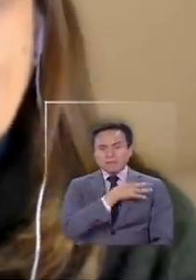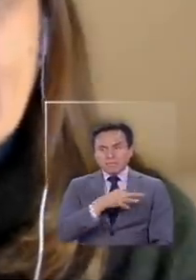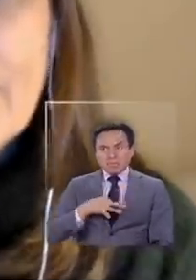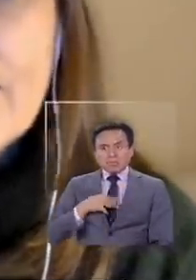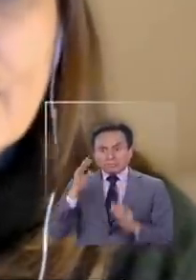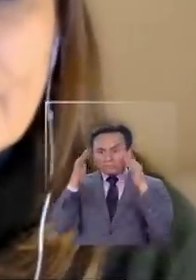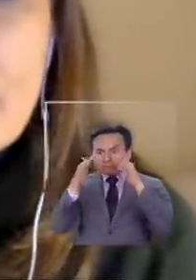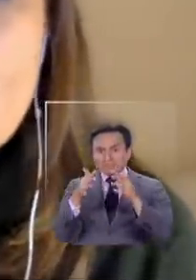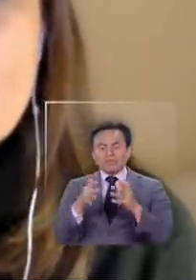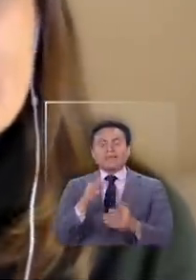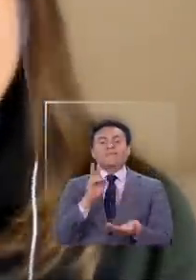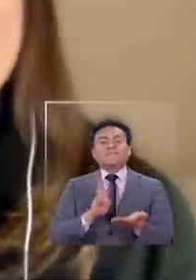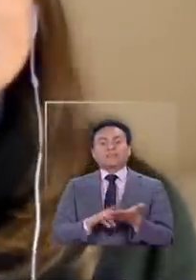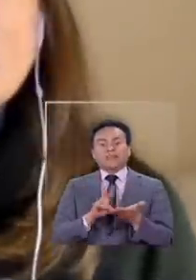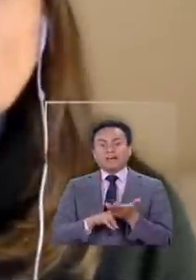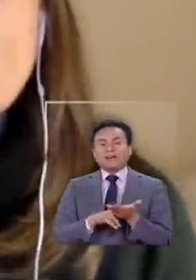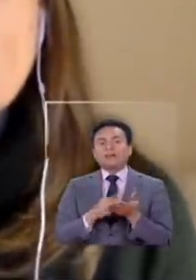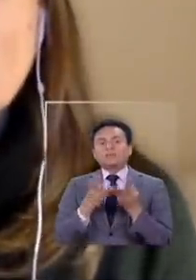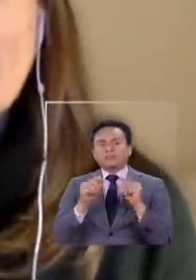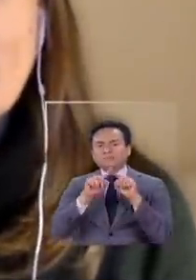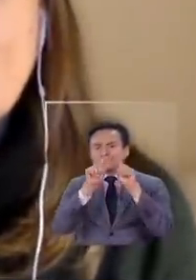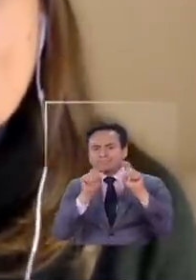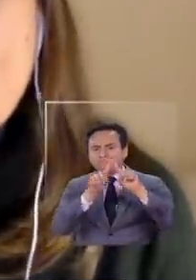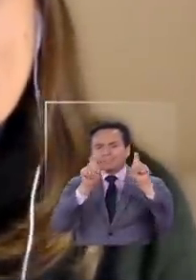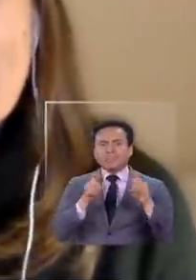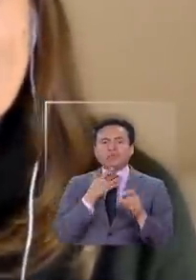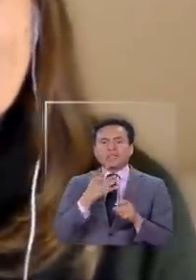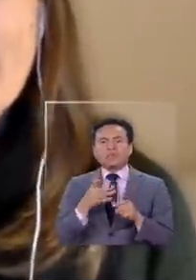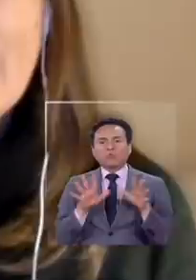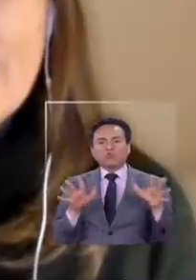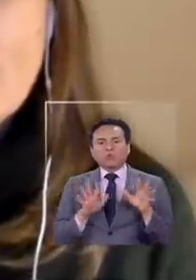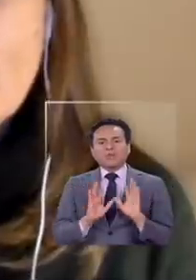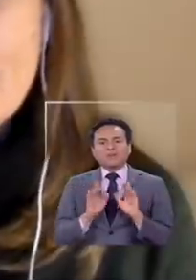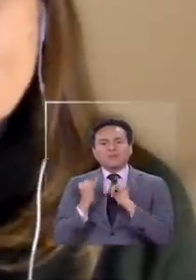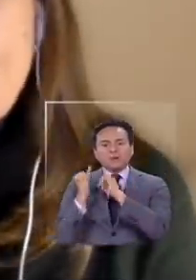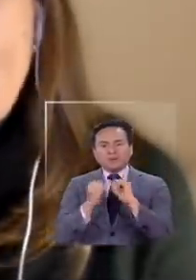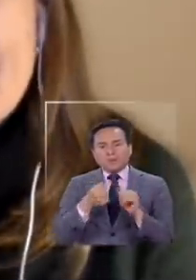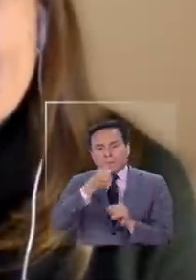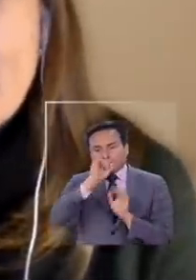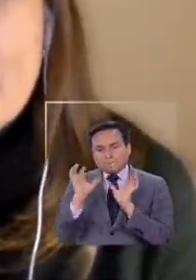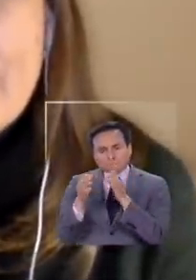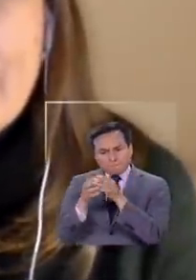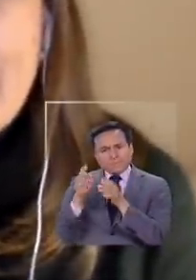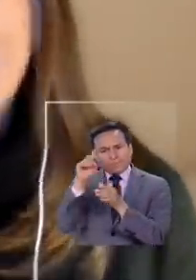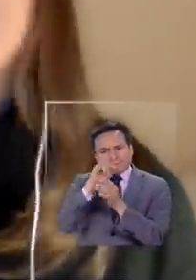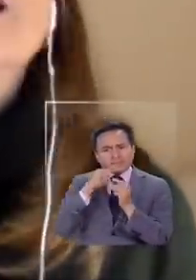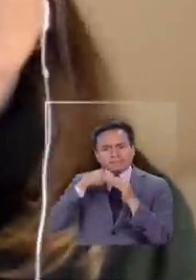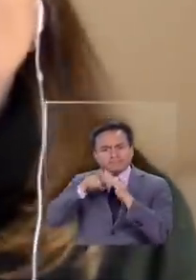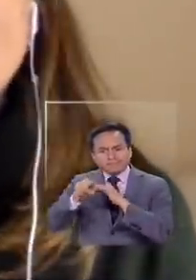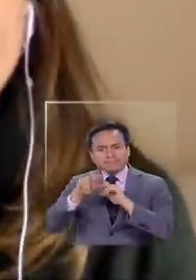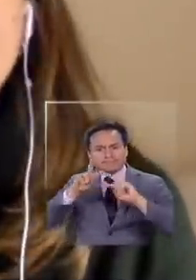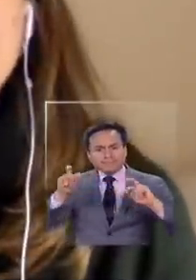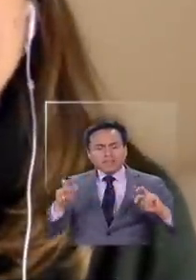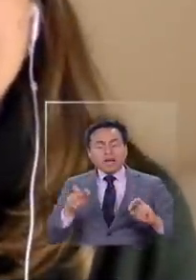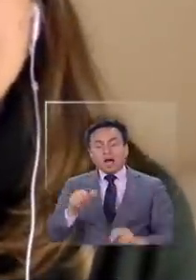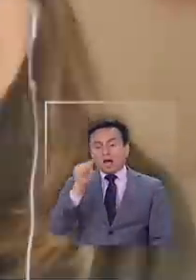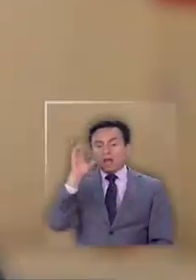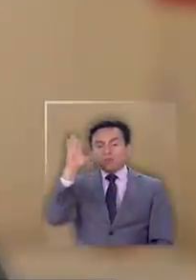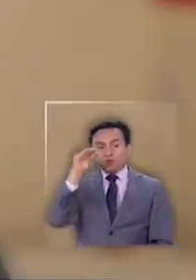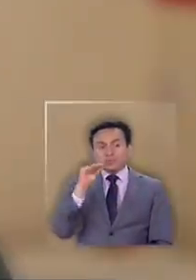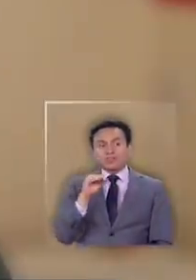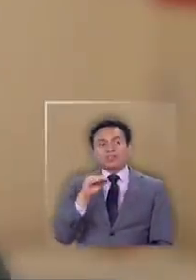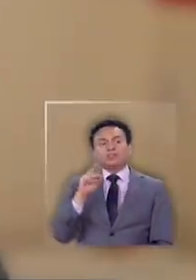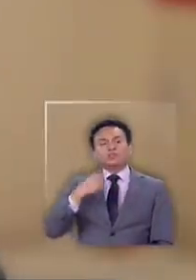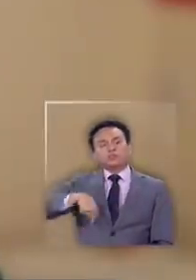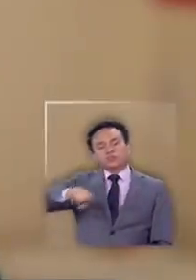La verdad es que es muchísima incertidumbre porque ha estado muy restringida la información, específicamente desde anoche. Ayer nos subimos